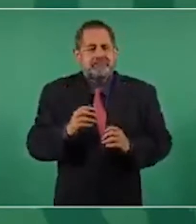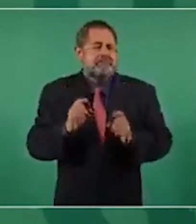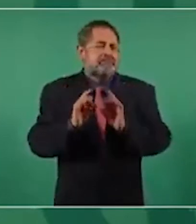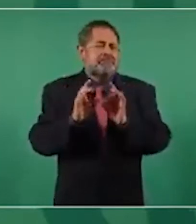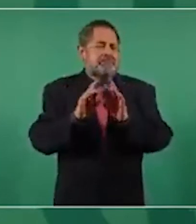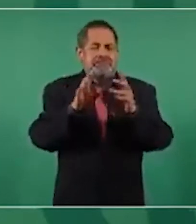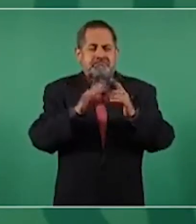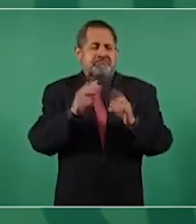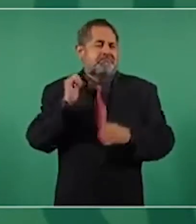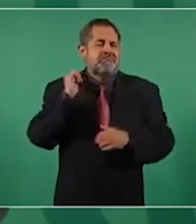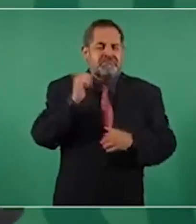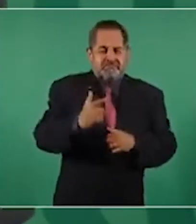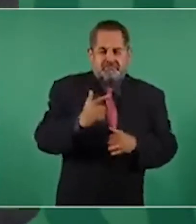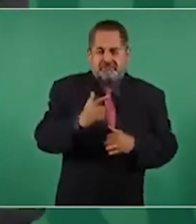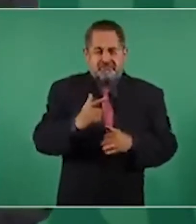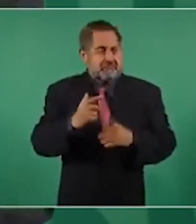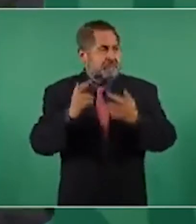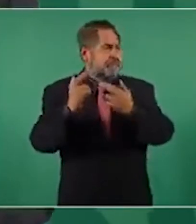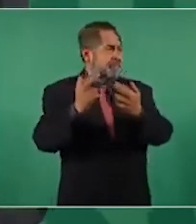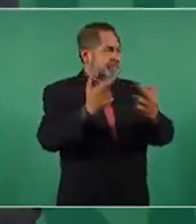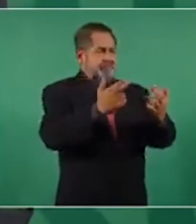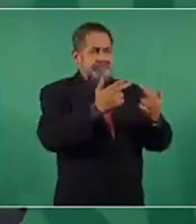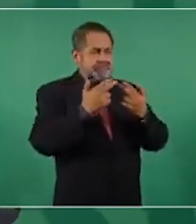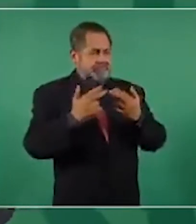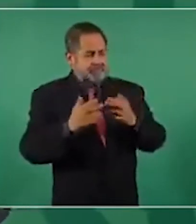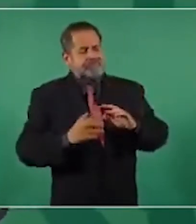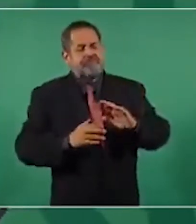fenómenos naturales,